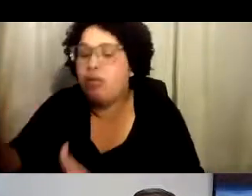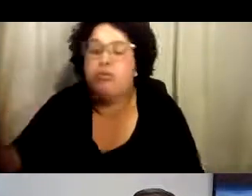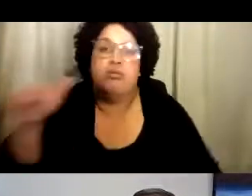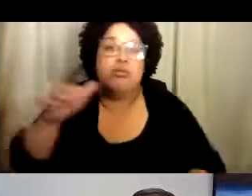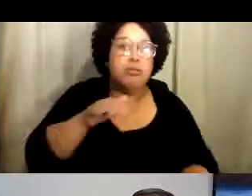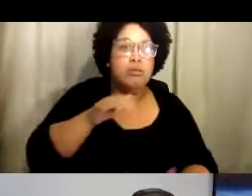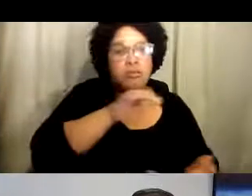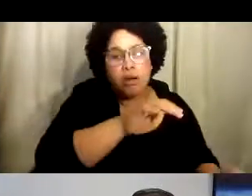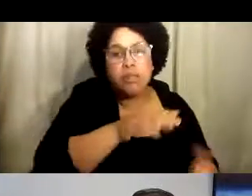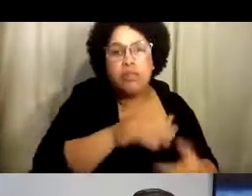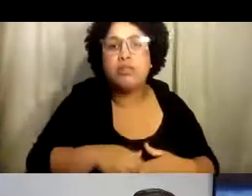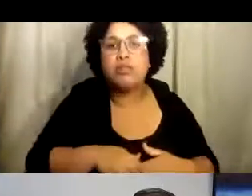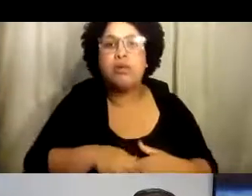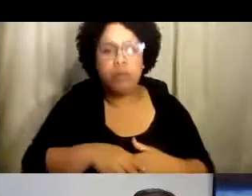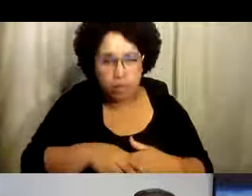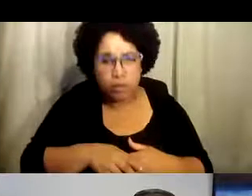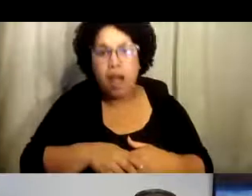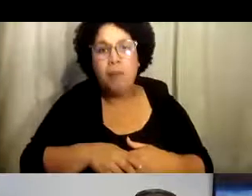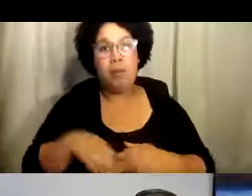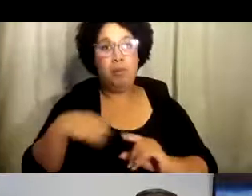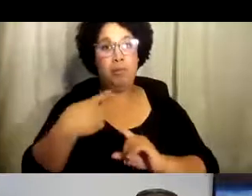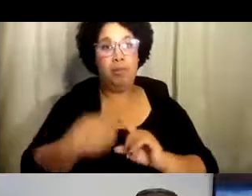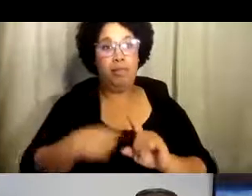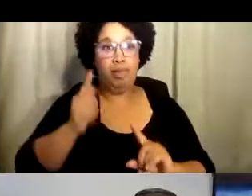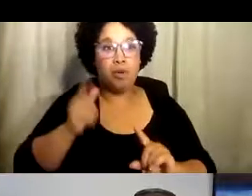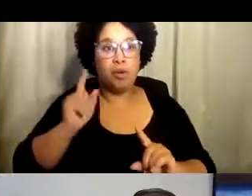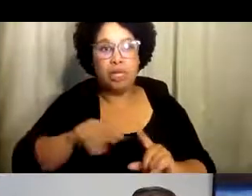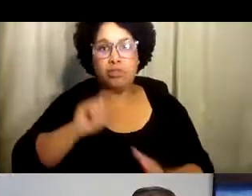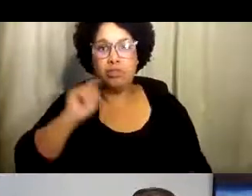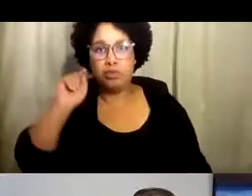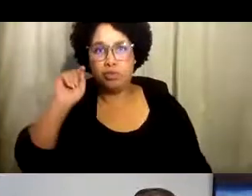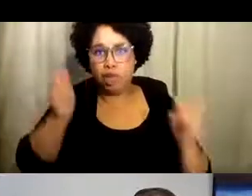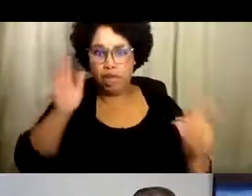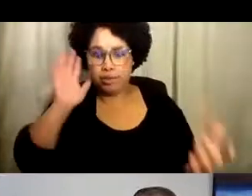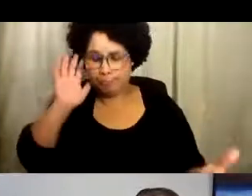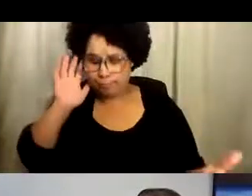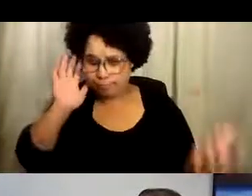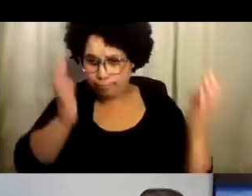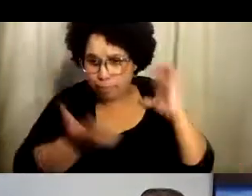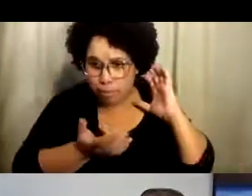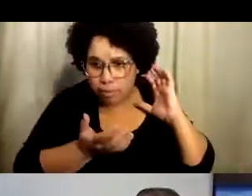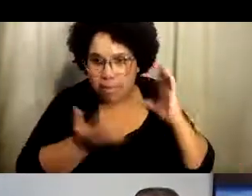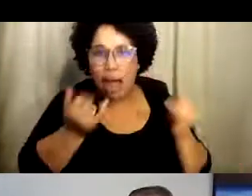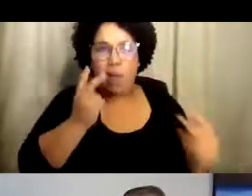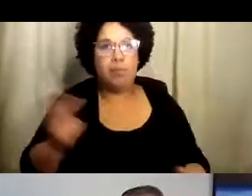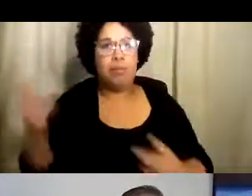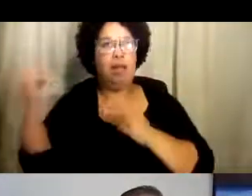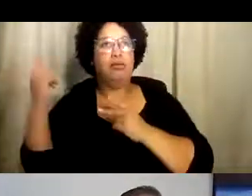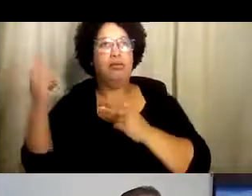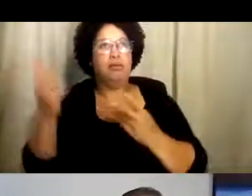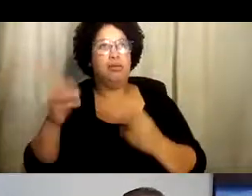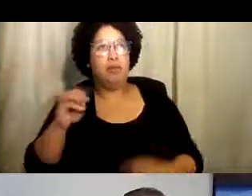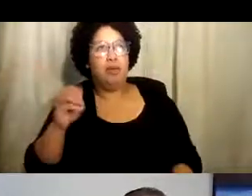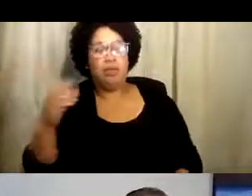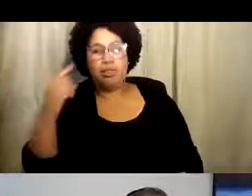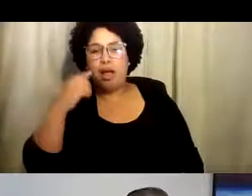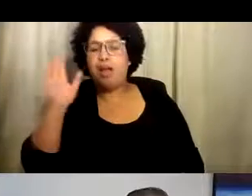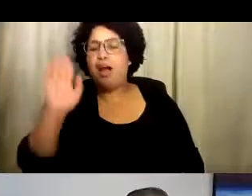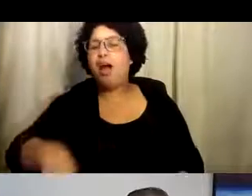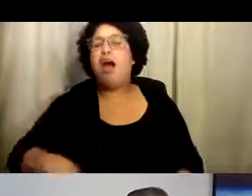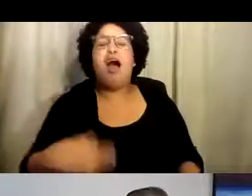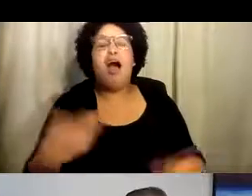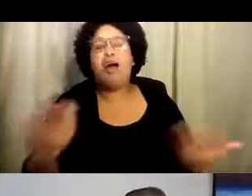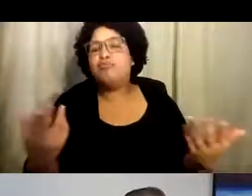proporcionaron. Como un mes después, tuvimos que cambiar nuestra mentalidad para tratar de ver qué, o para